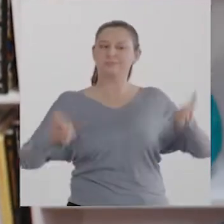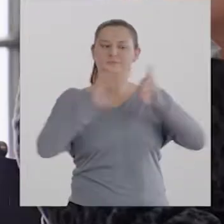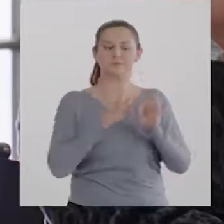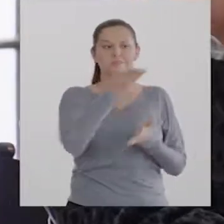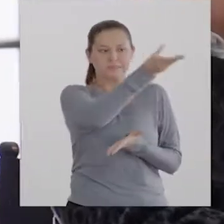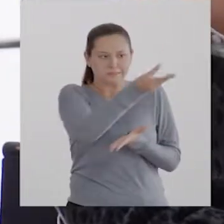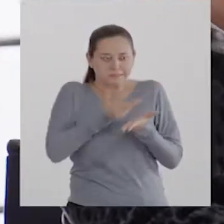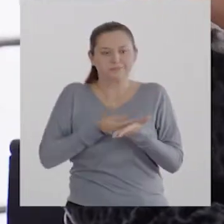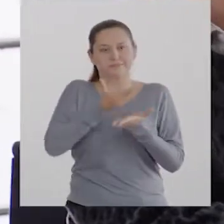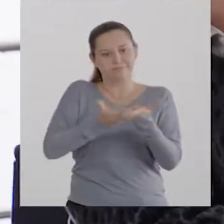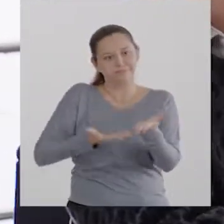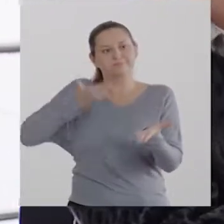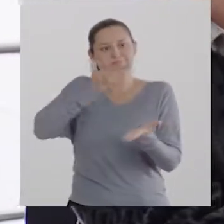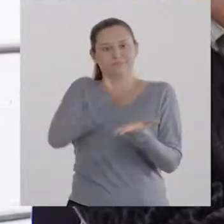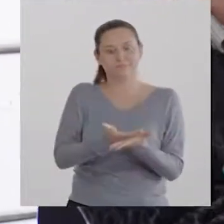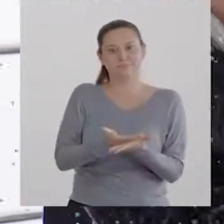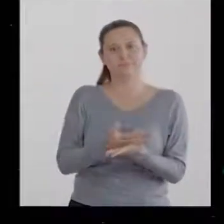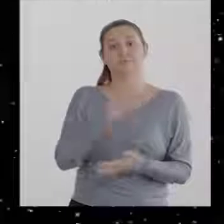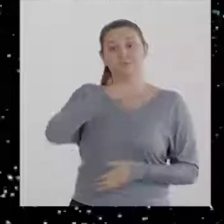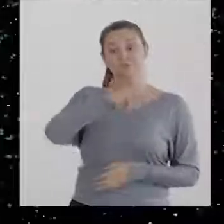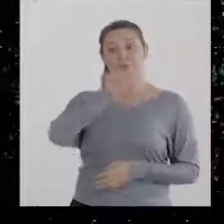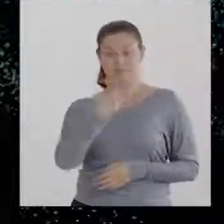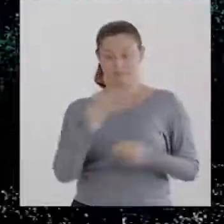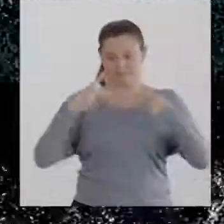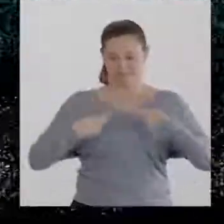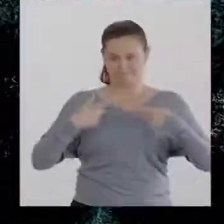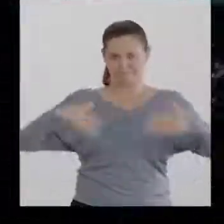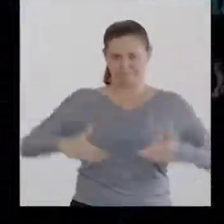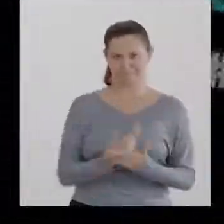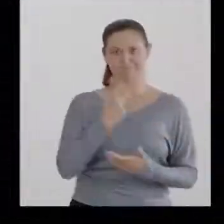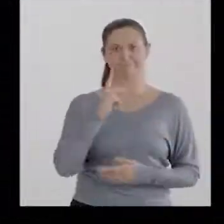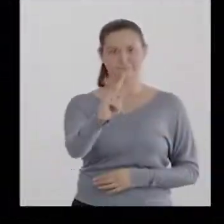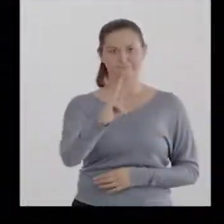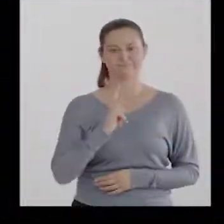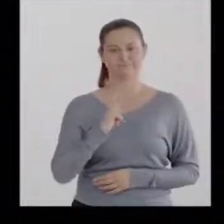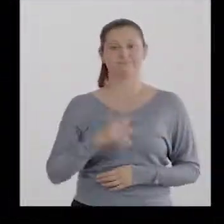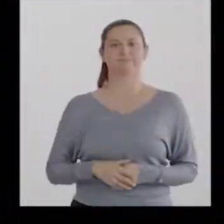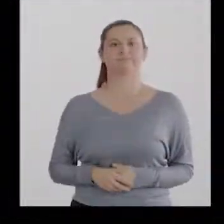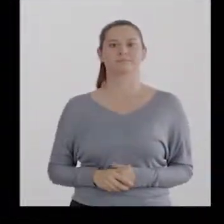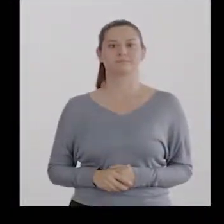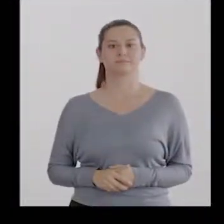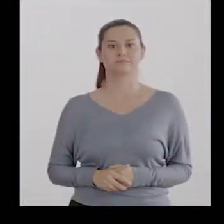es muy importante porque mis propuestas nacen de lo que dices tú. Por Nueva Alianza es de ciudadano a ciudadano.